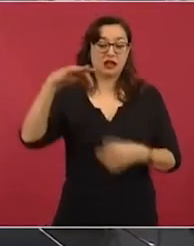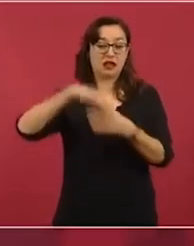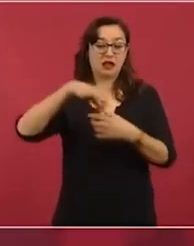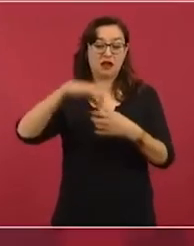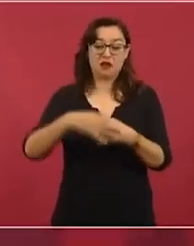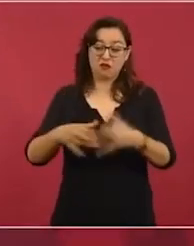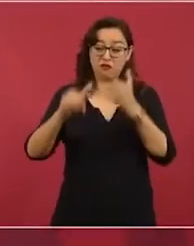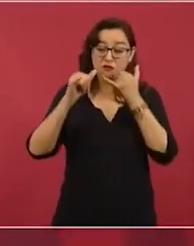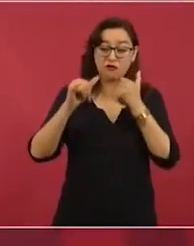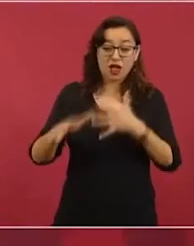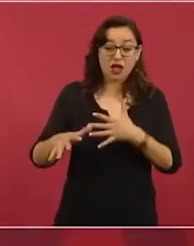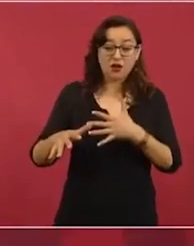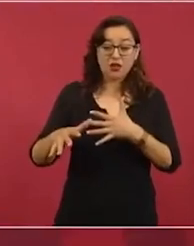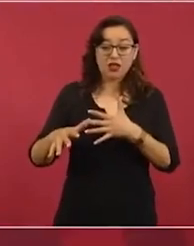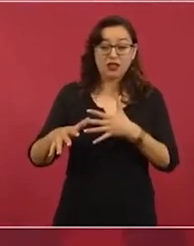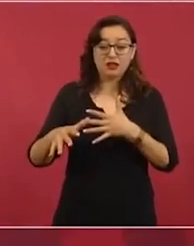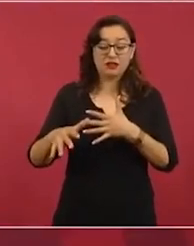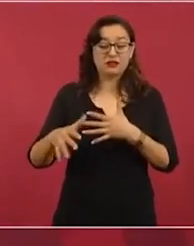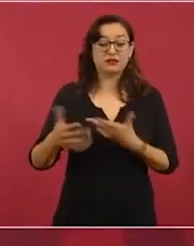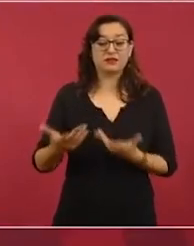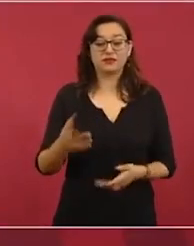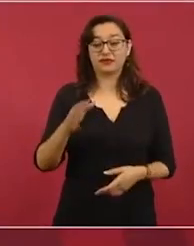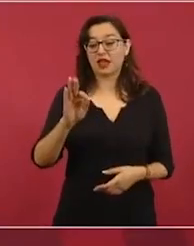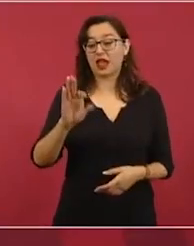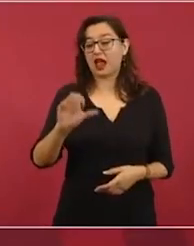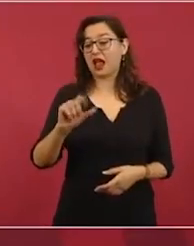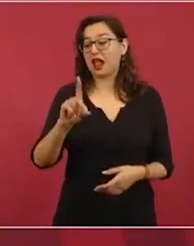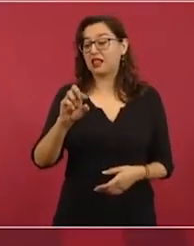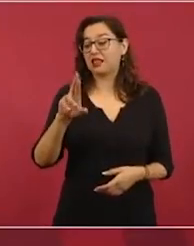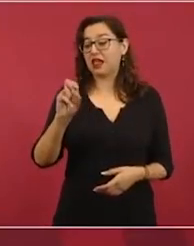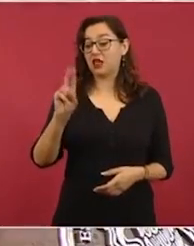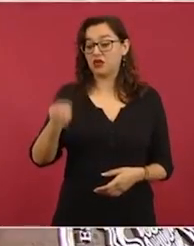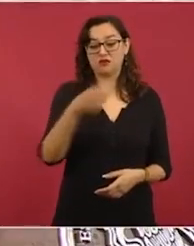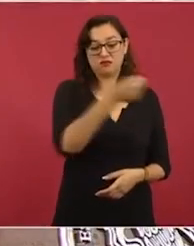la imposición de Felipe Calderón.